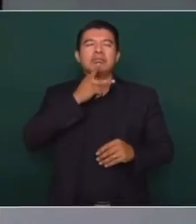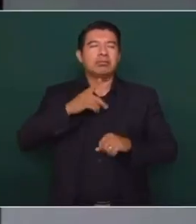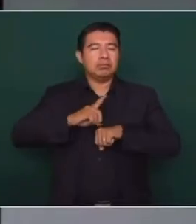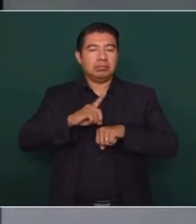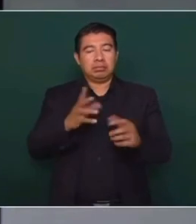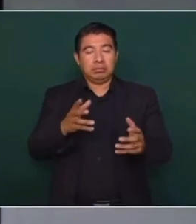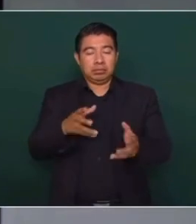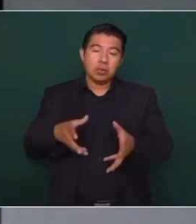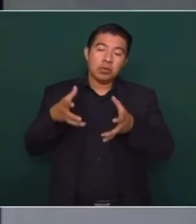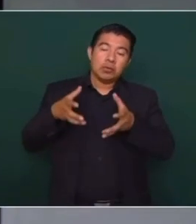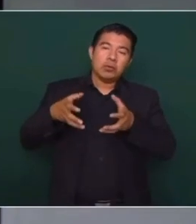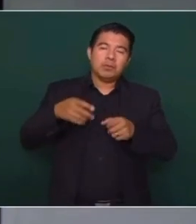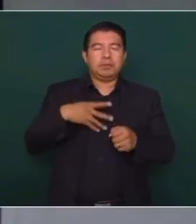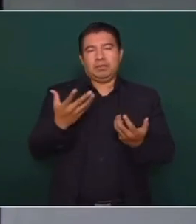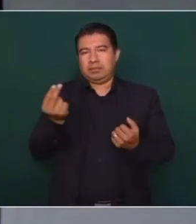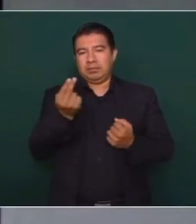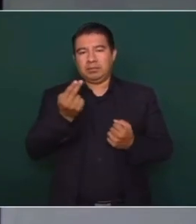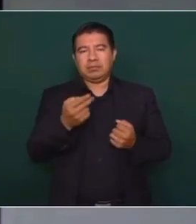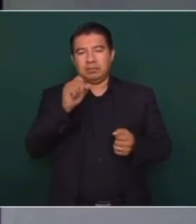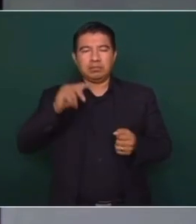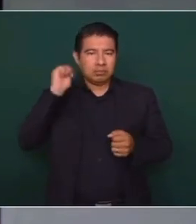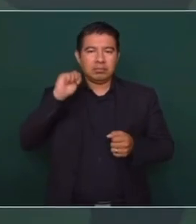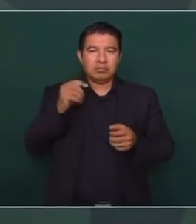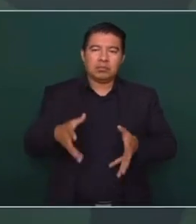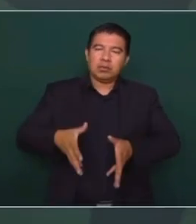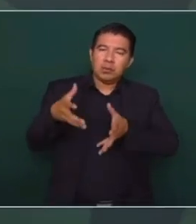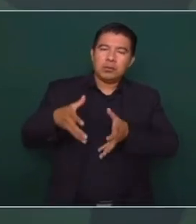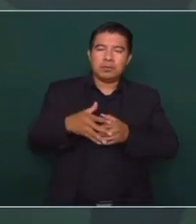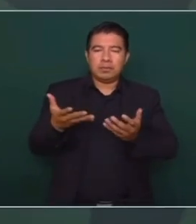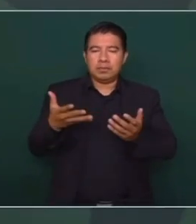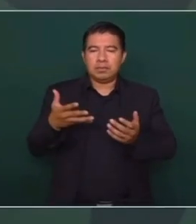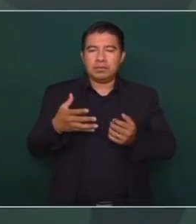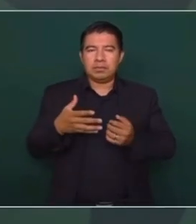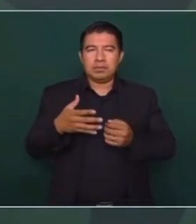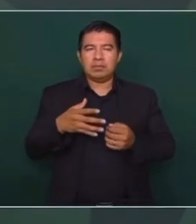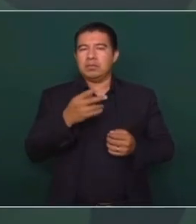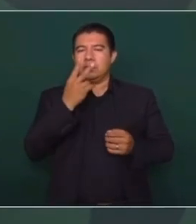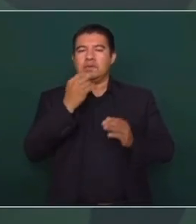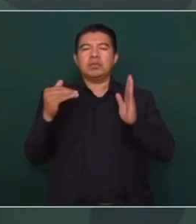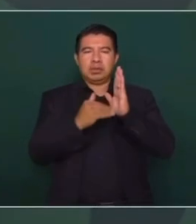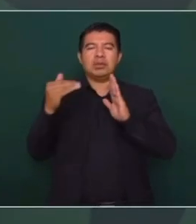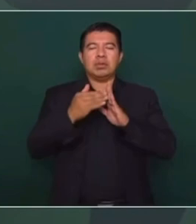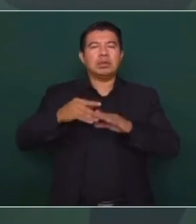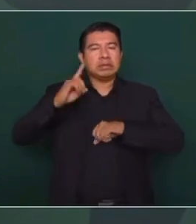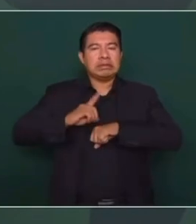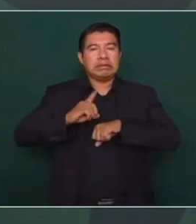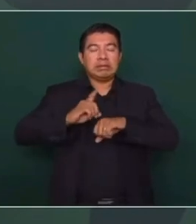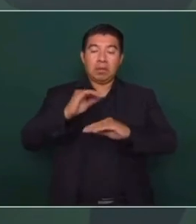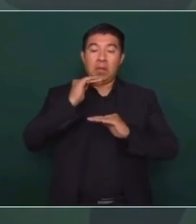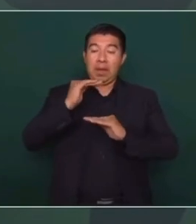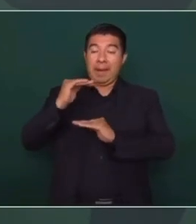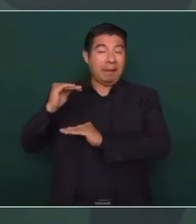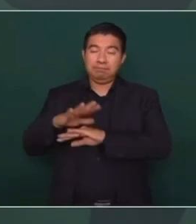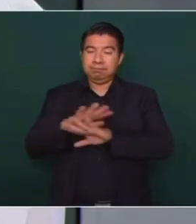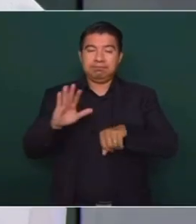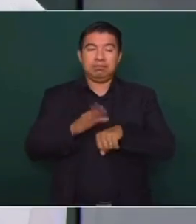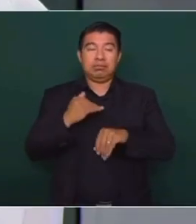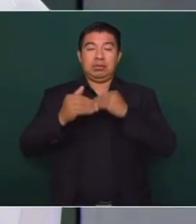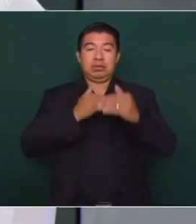Pues se tiene que extraer el petróleo de Tabasco. No va a pasar de 2 millones de barriles diarios la extracción, porque sí somos consecuentes